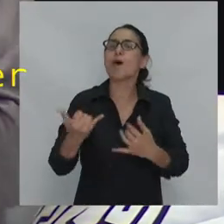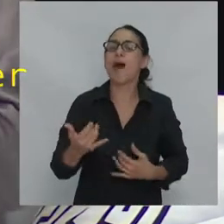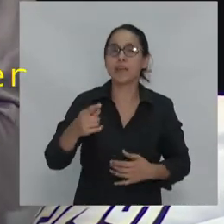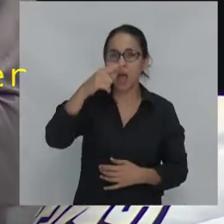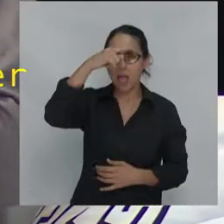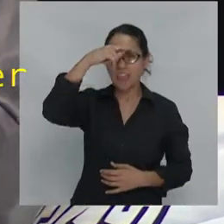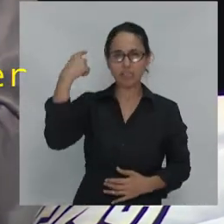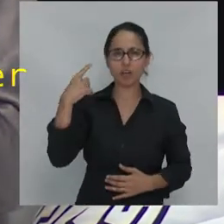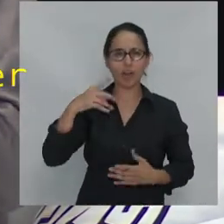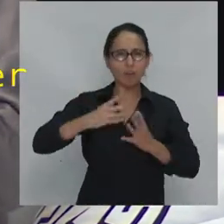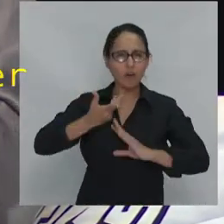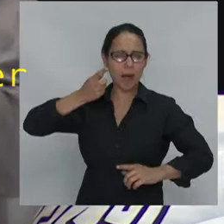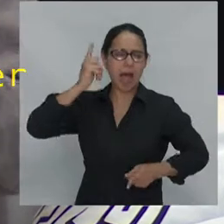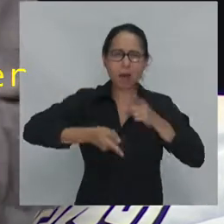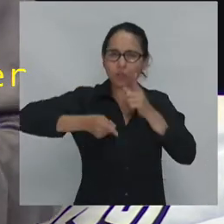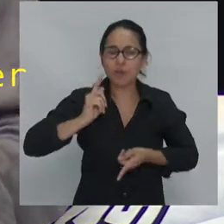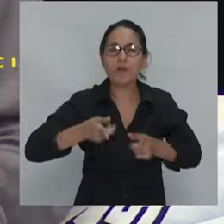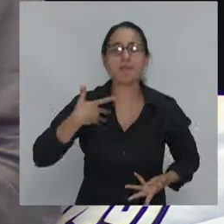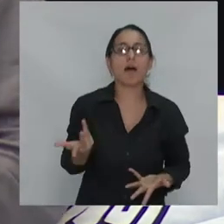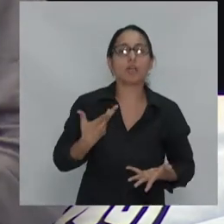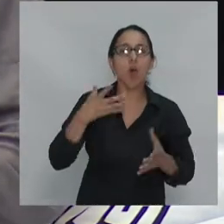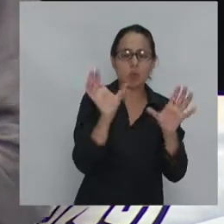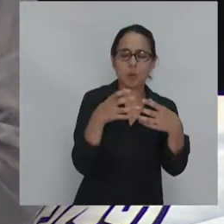autoritario y racista con